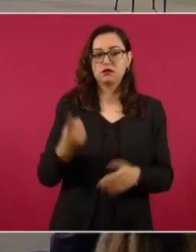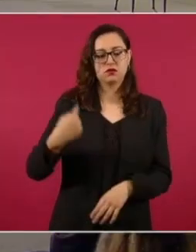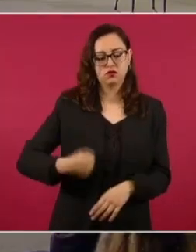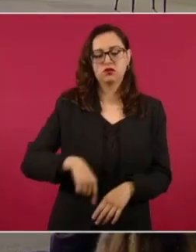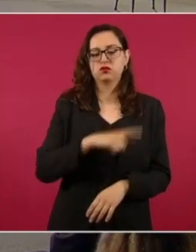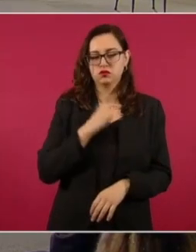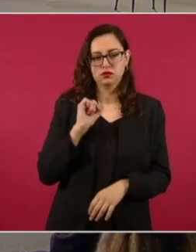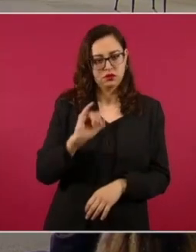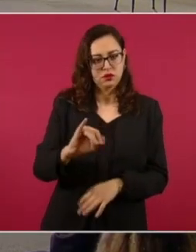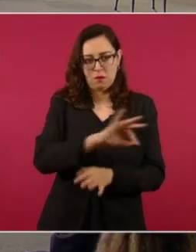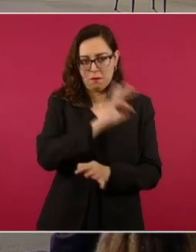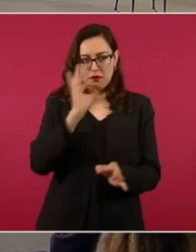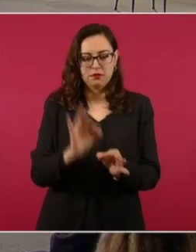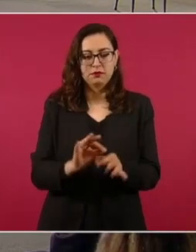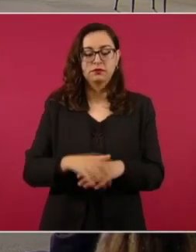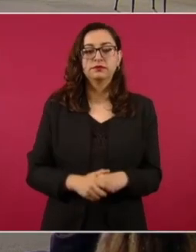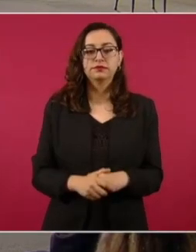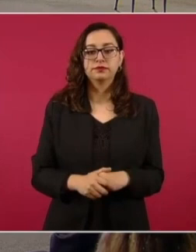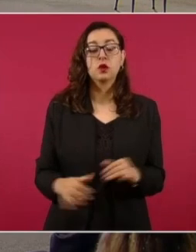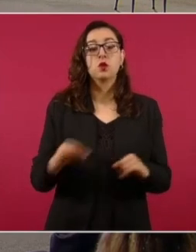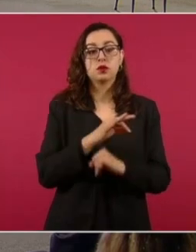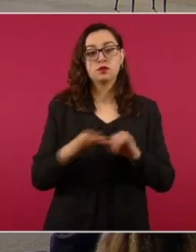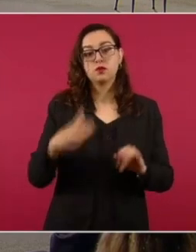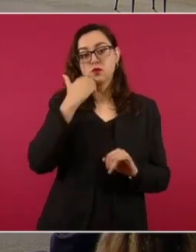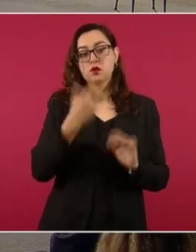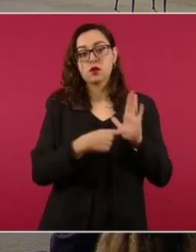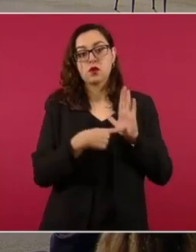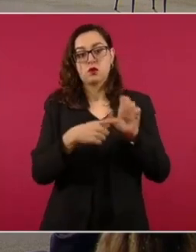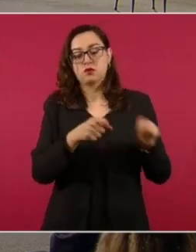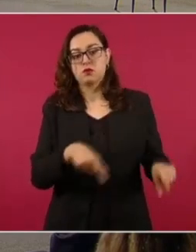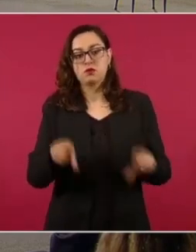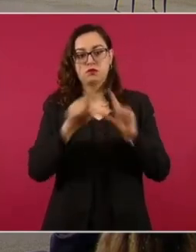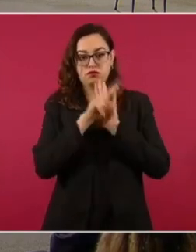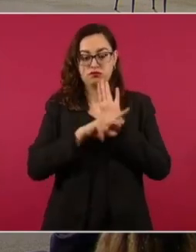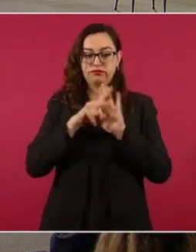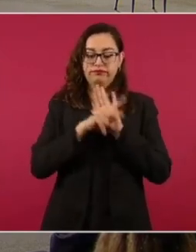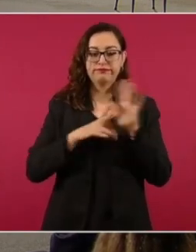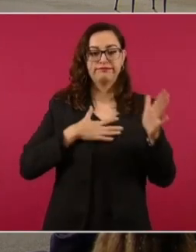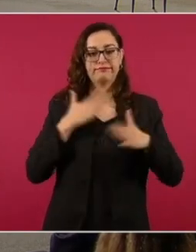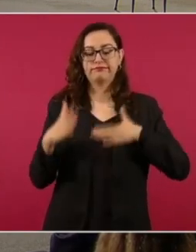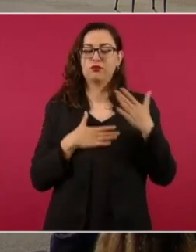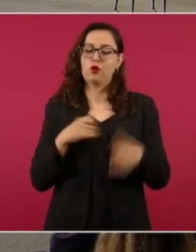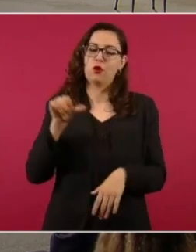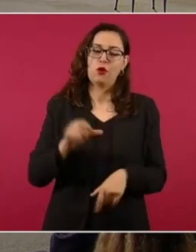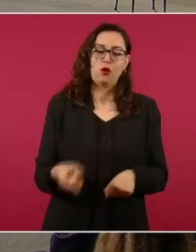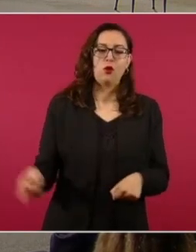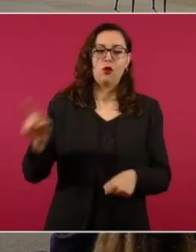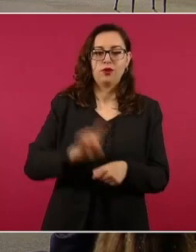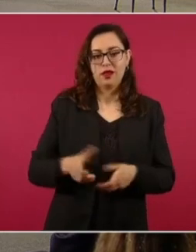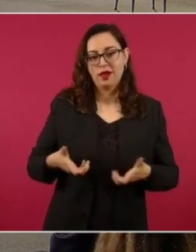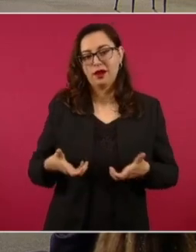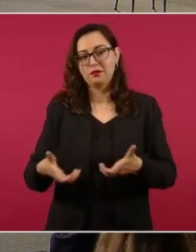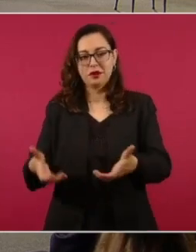Finalmente, presidente, tenemos un video para poder celebrar con usted el Día del